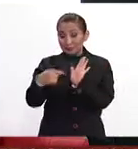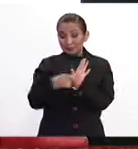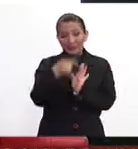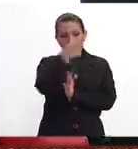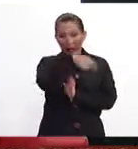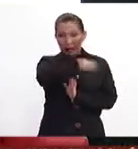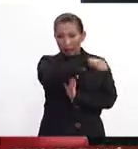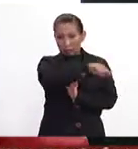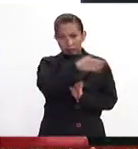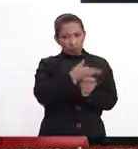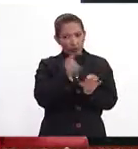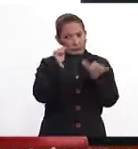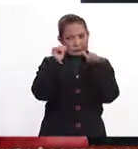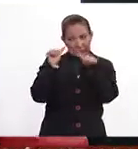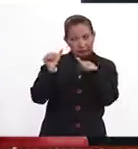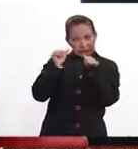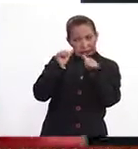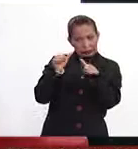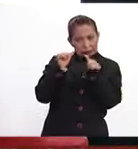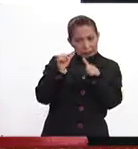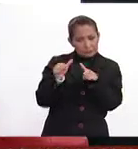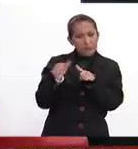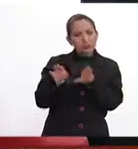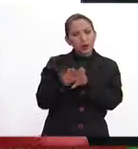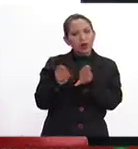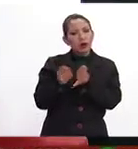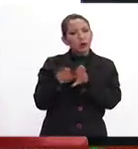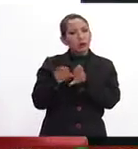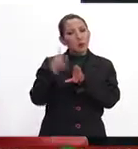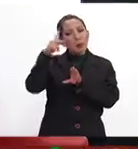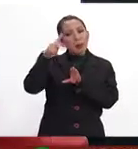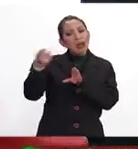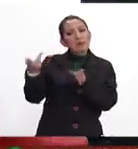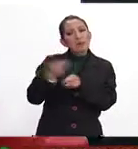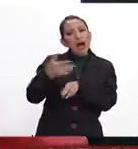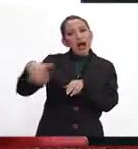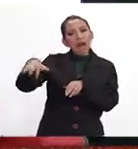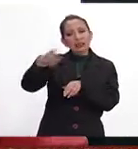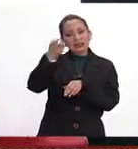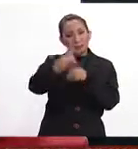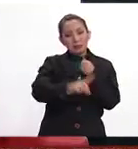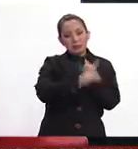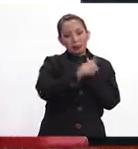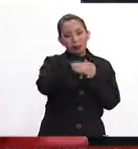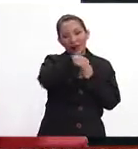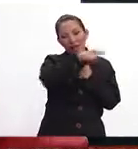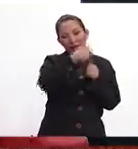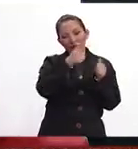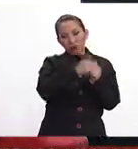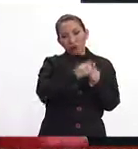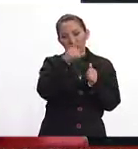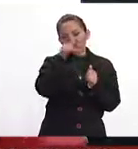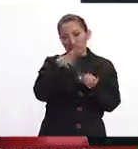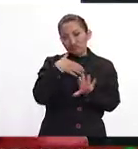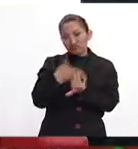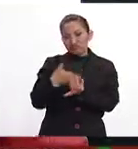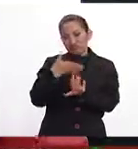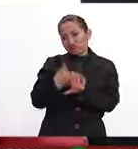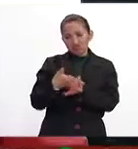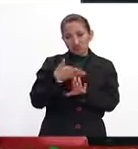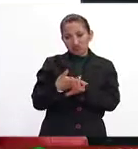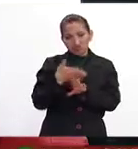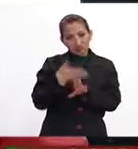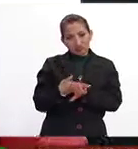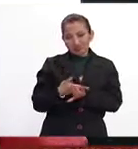están muy pendientes de cómo está México con esta política pues agresiva, con las